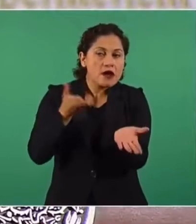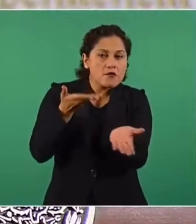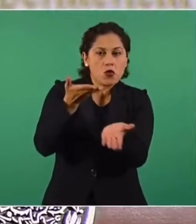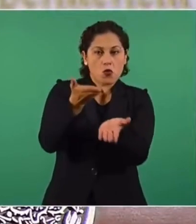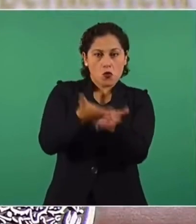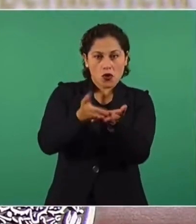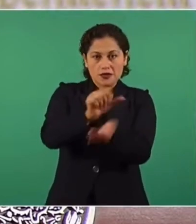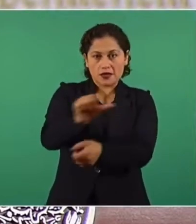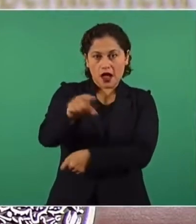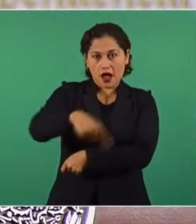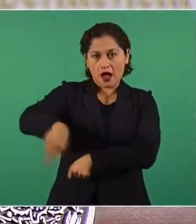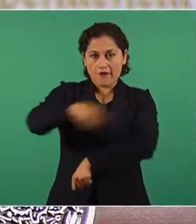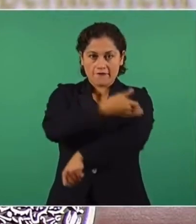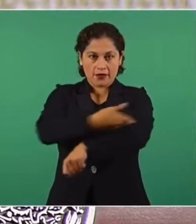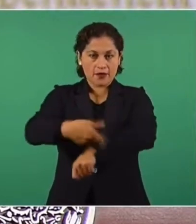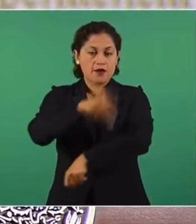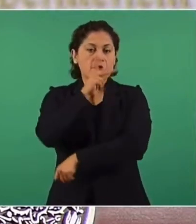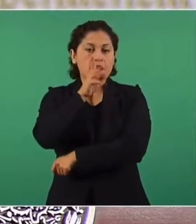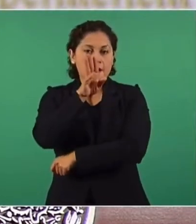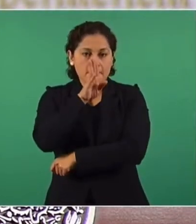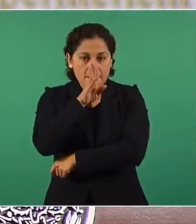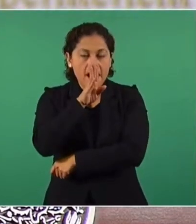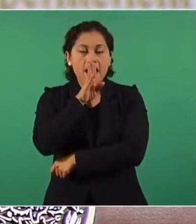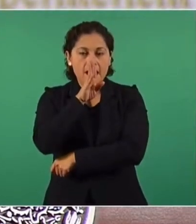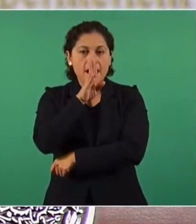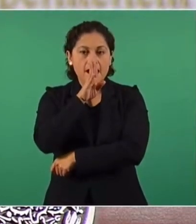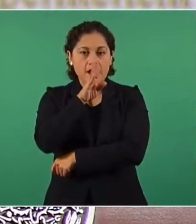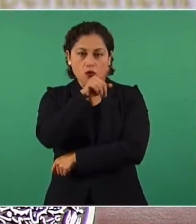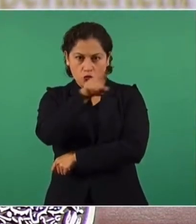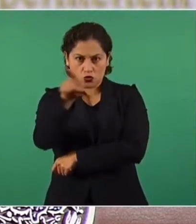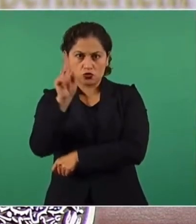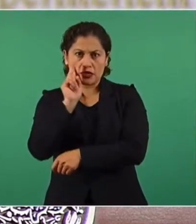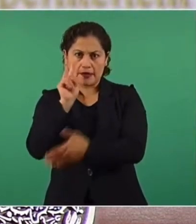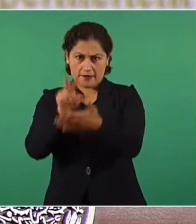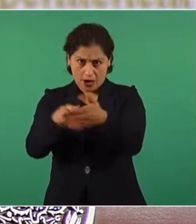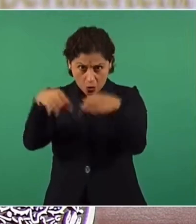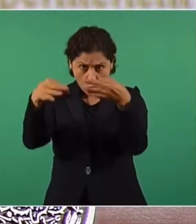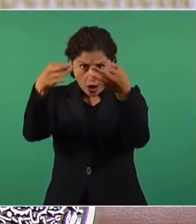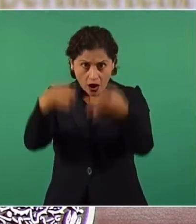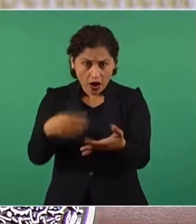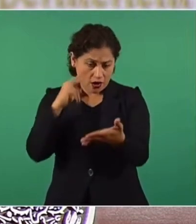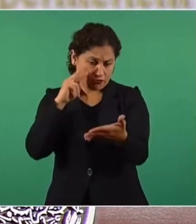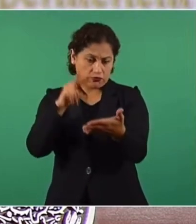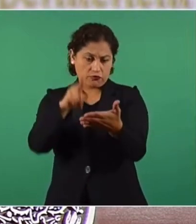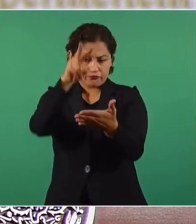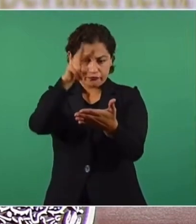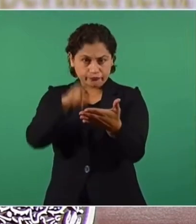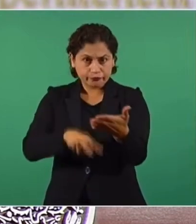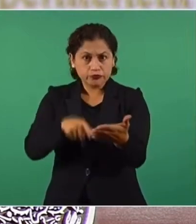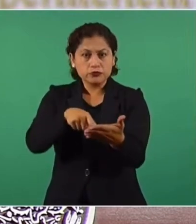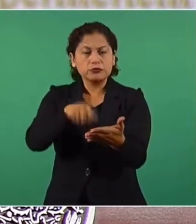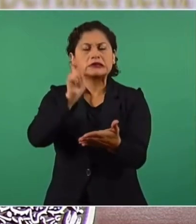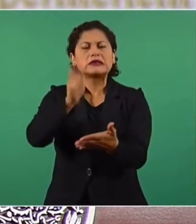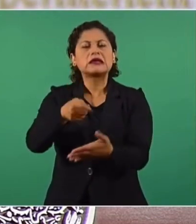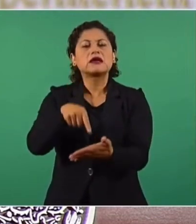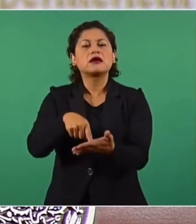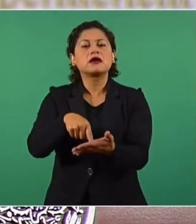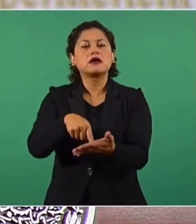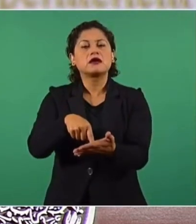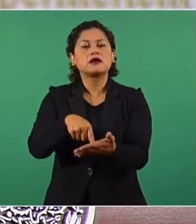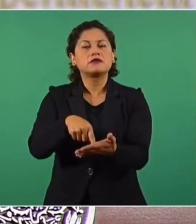familia y que si ustedes lo analizan bien o se les da lectura, en ningún momento se trata de